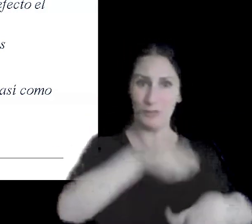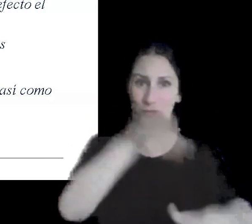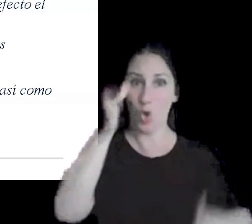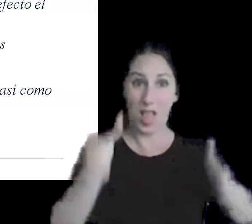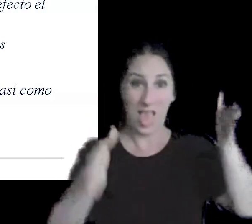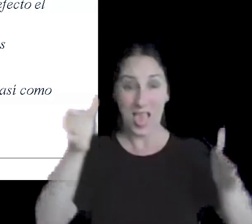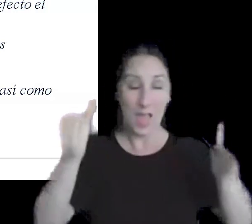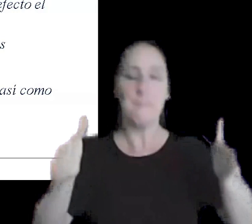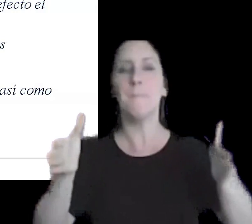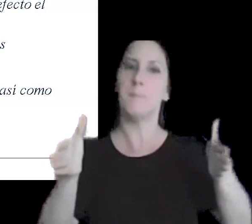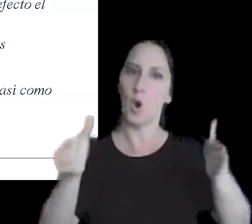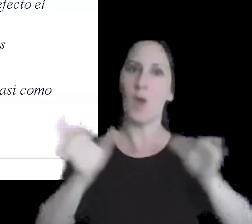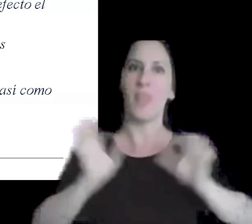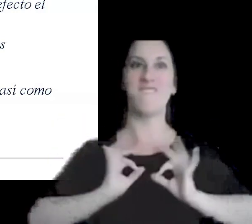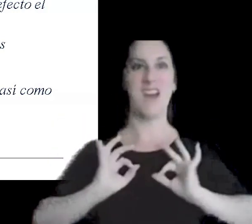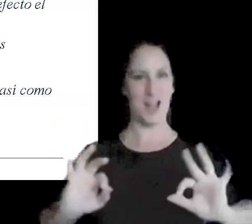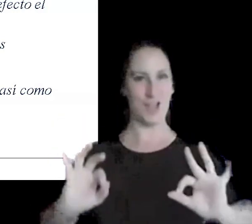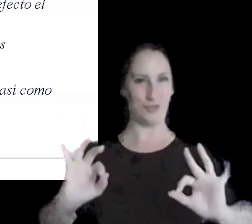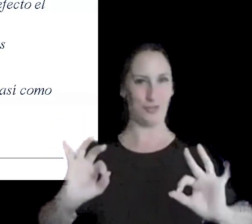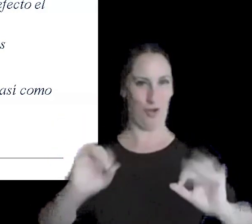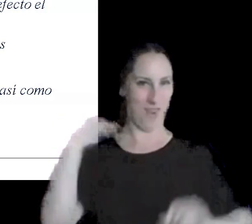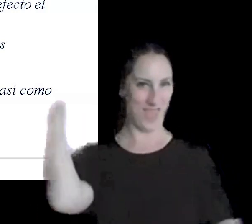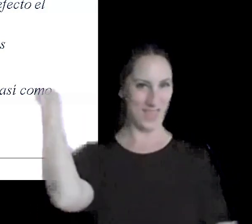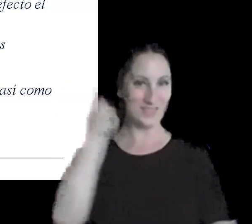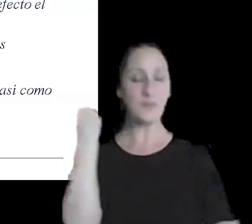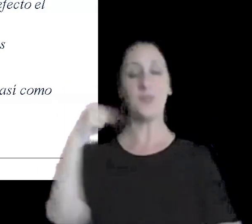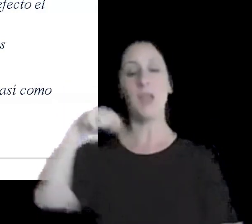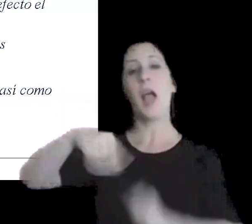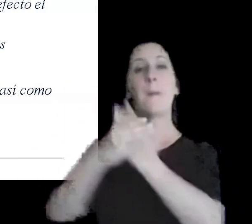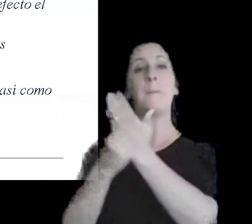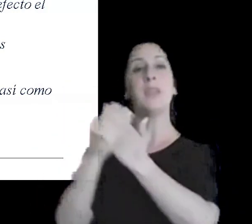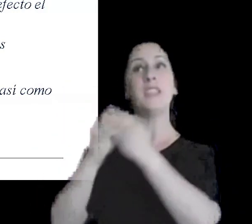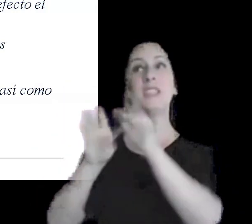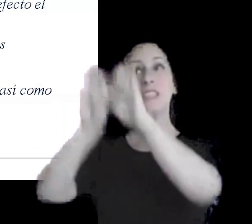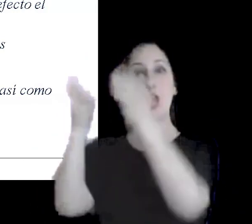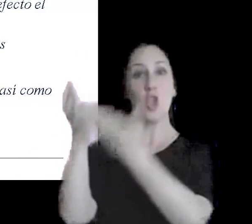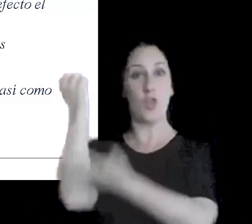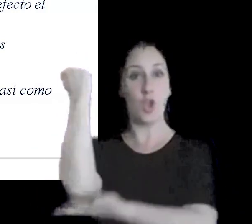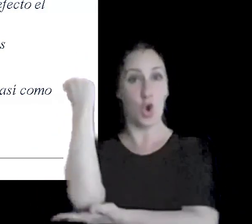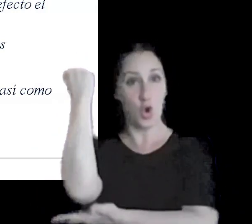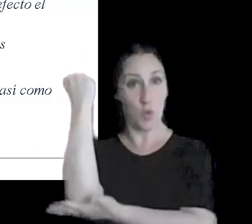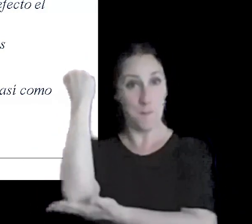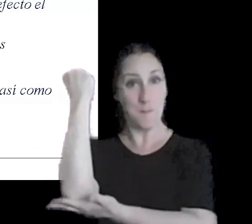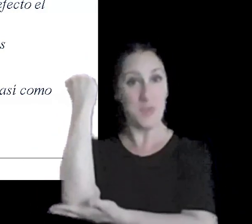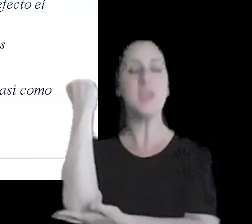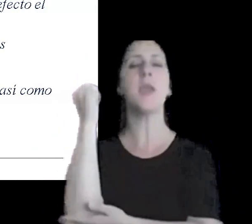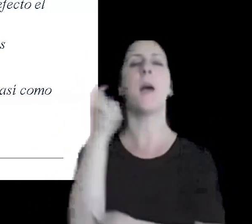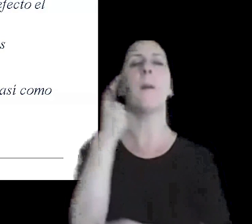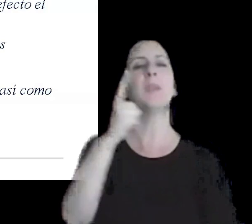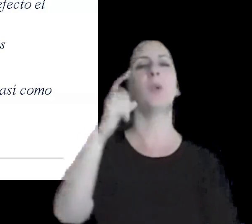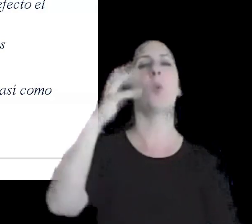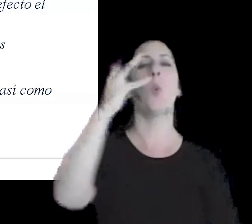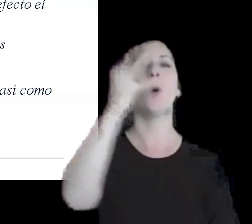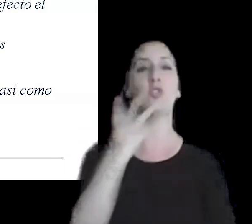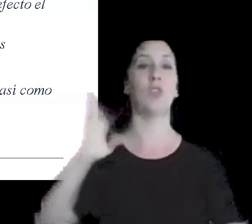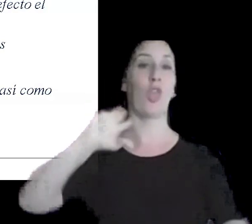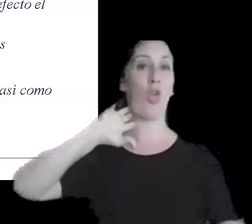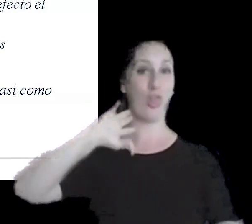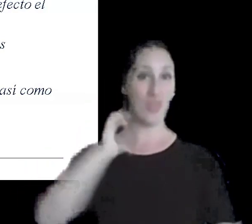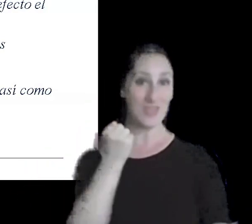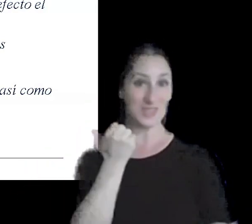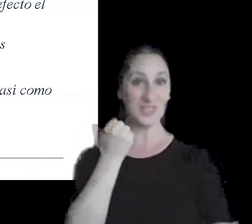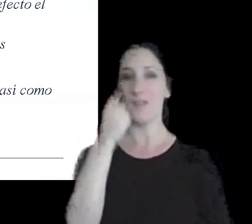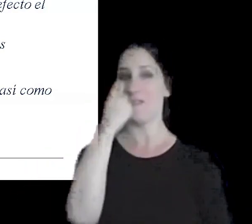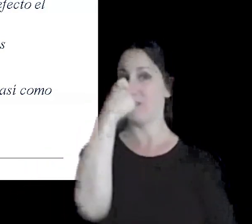periodo vacacional. y aquí el Ministerio de Economía mediante el dictado de la resolución 1416 del